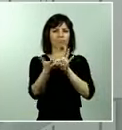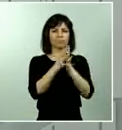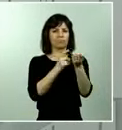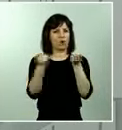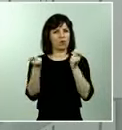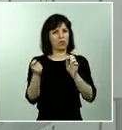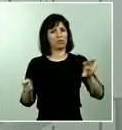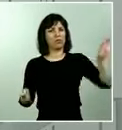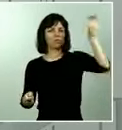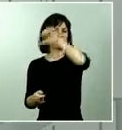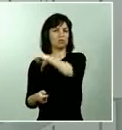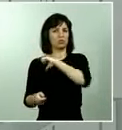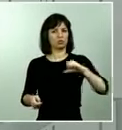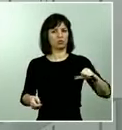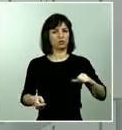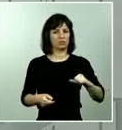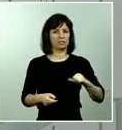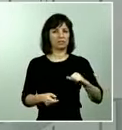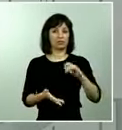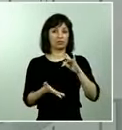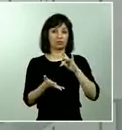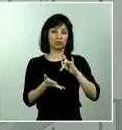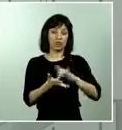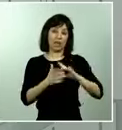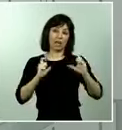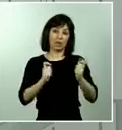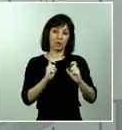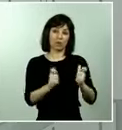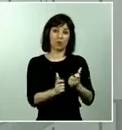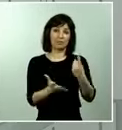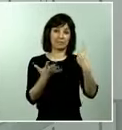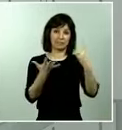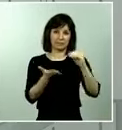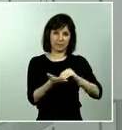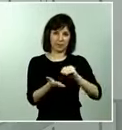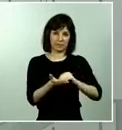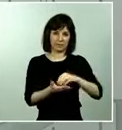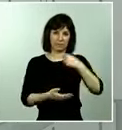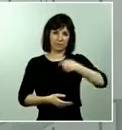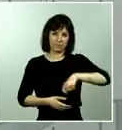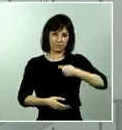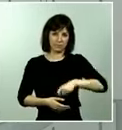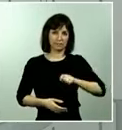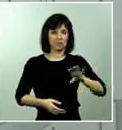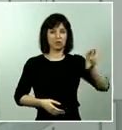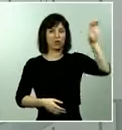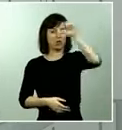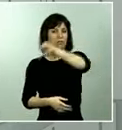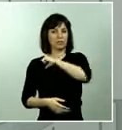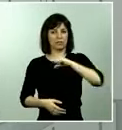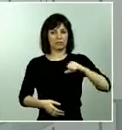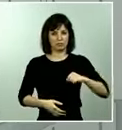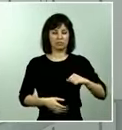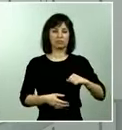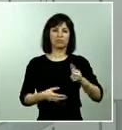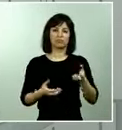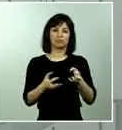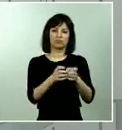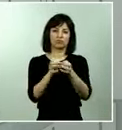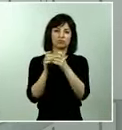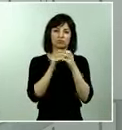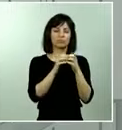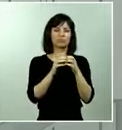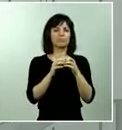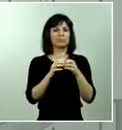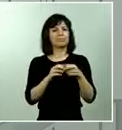ya seis reuniones del presidente del gobierno, las autoridades delegadas competentes y los presidentes de comunidades autónomas y ha insistido en la necesidad de fortalecer